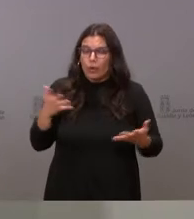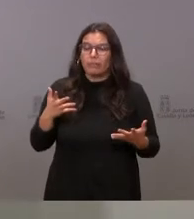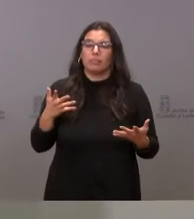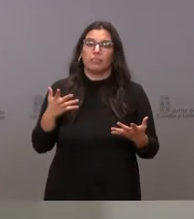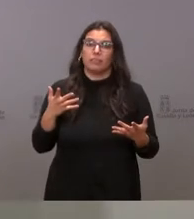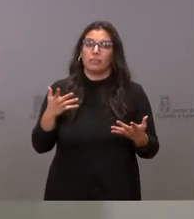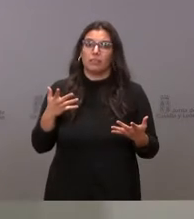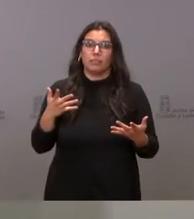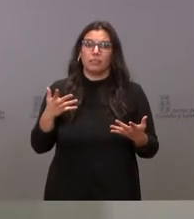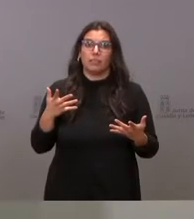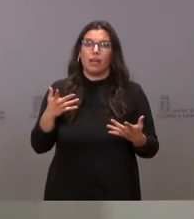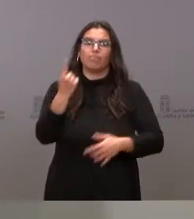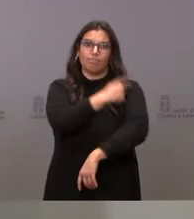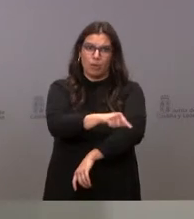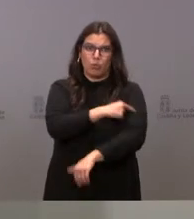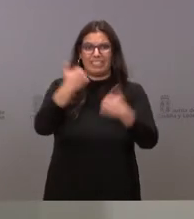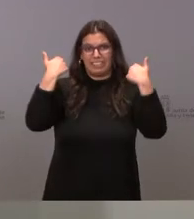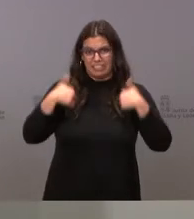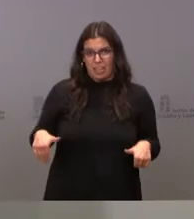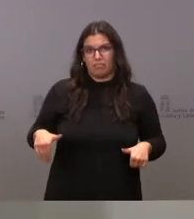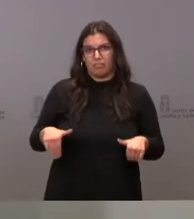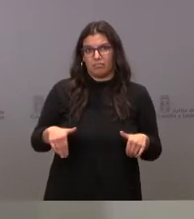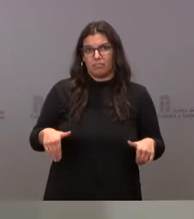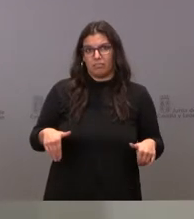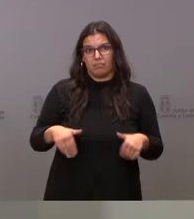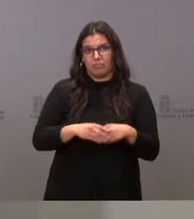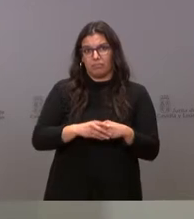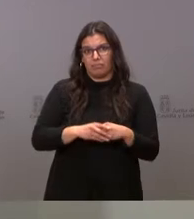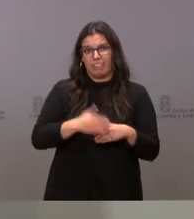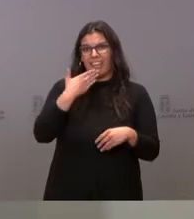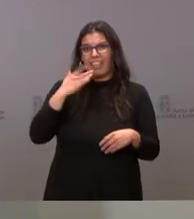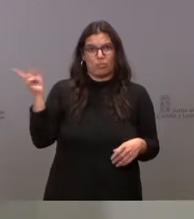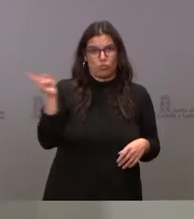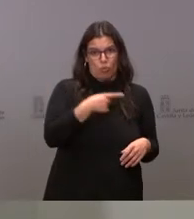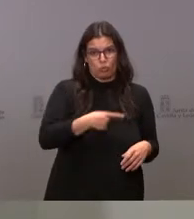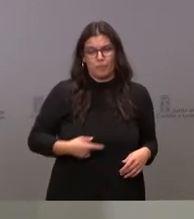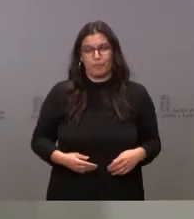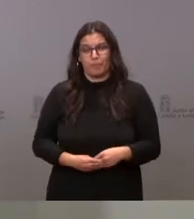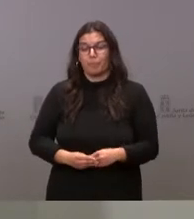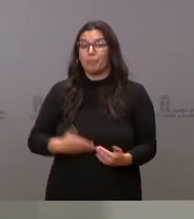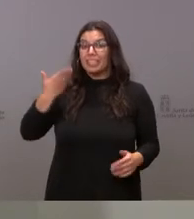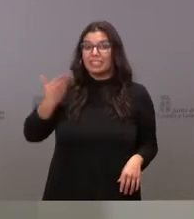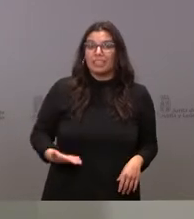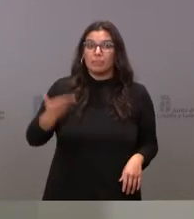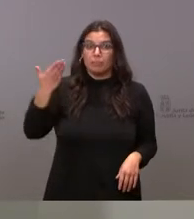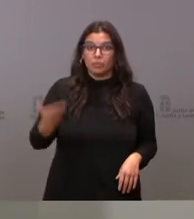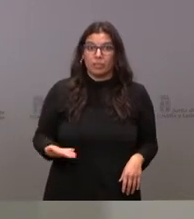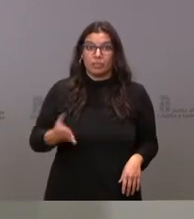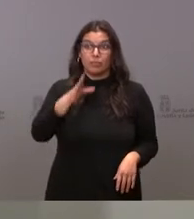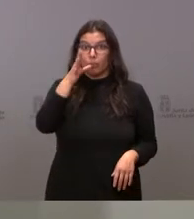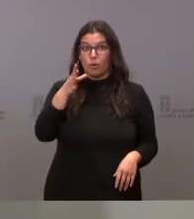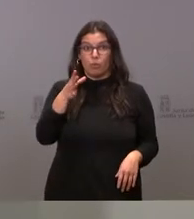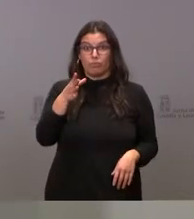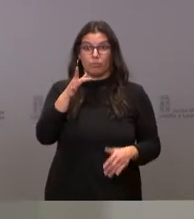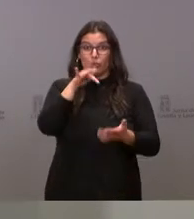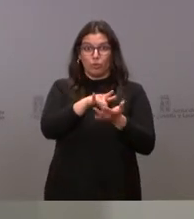completar la vacunación en todos nuestros grupos de edad. Es importante dado el incremento constante